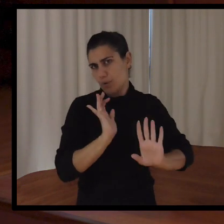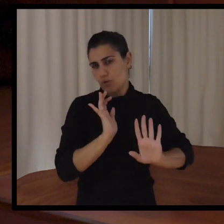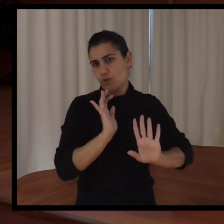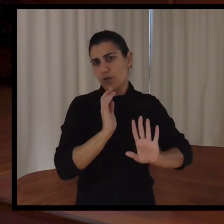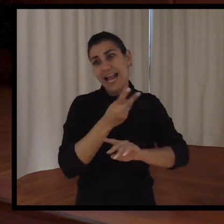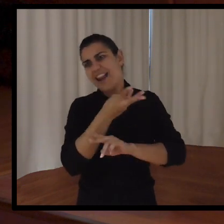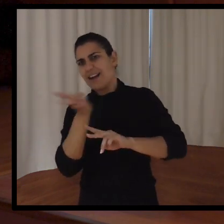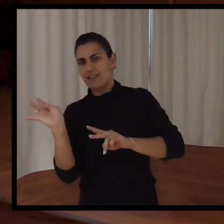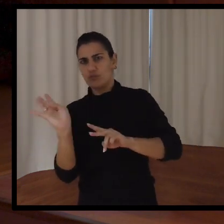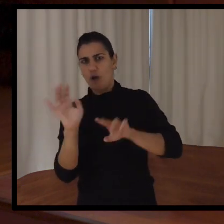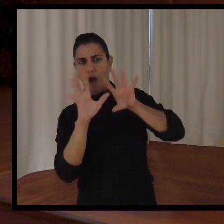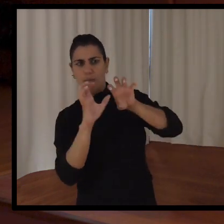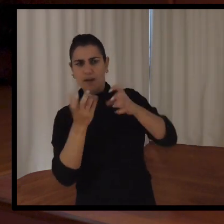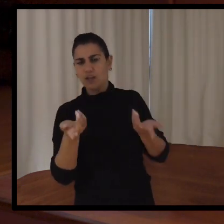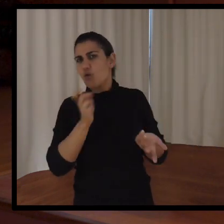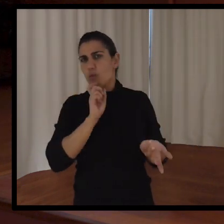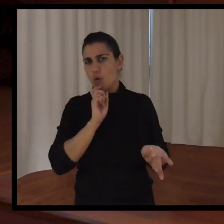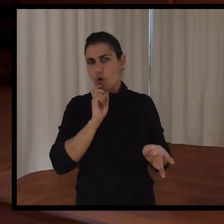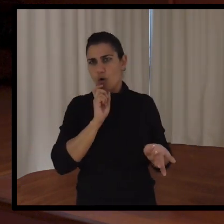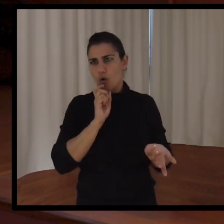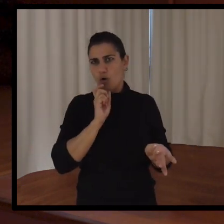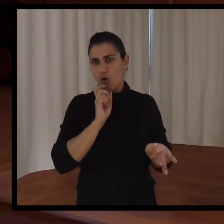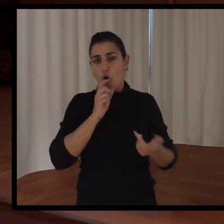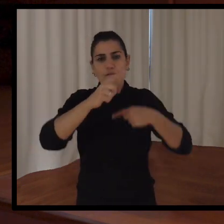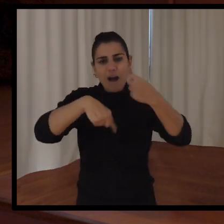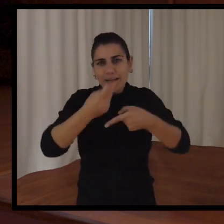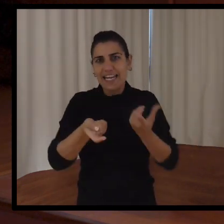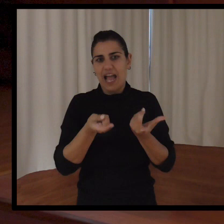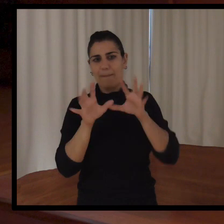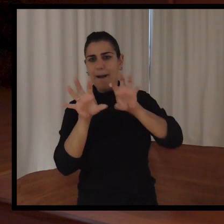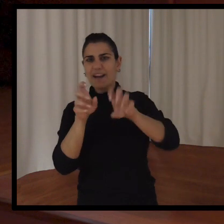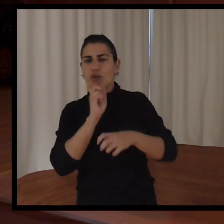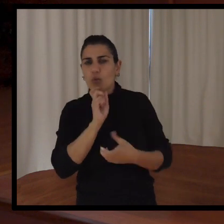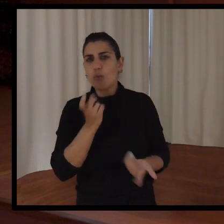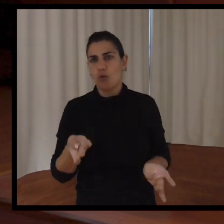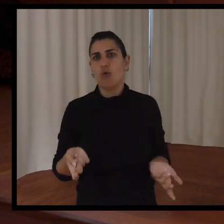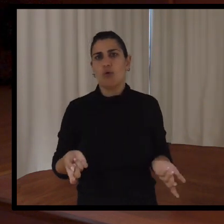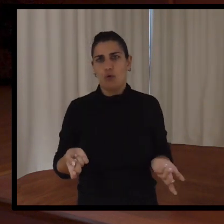¿Cómo aprende el resto del fútbol base de las palmas de ustedes, o de las familias, o de la afición?